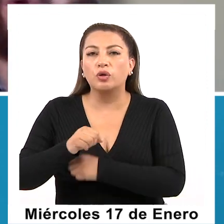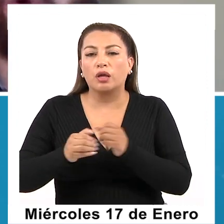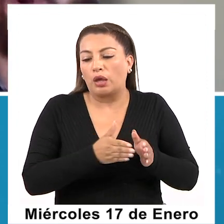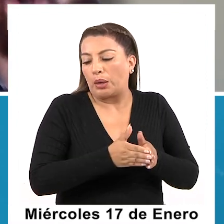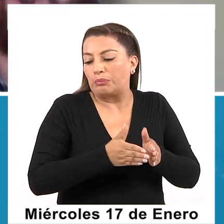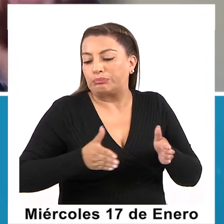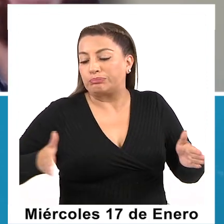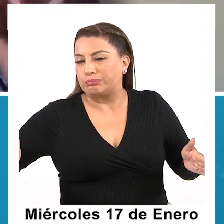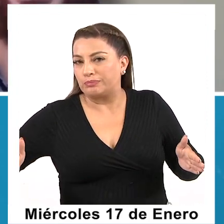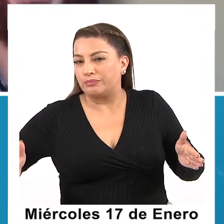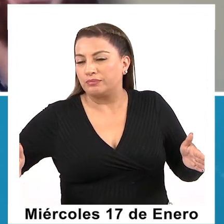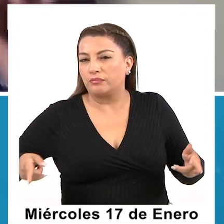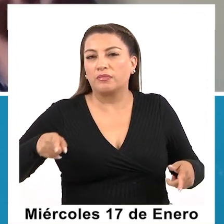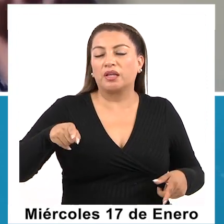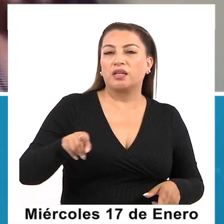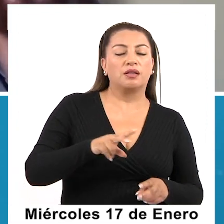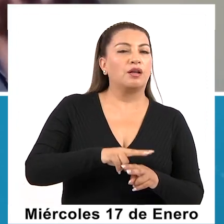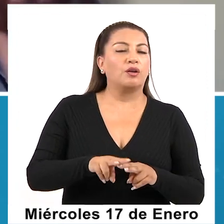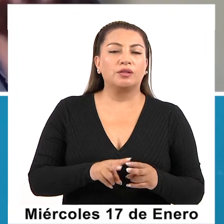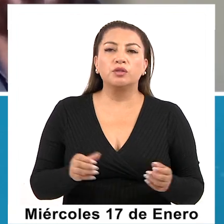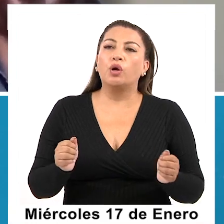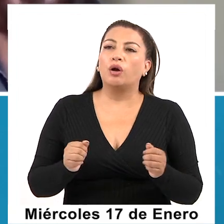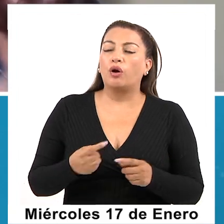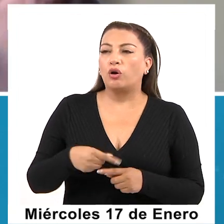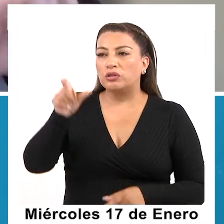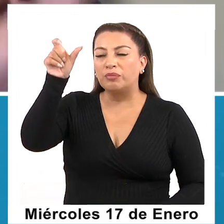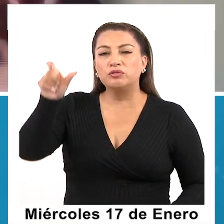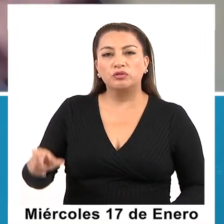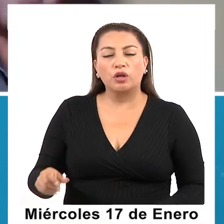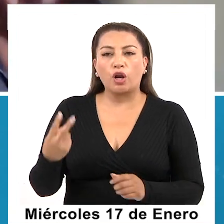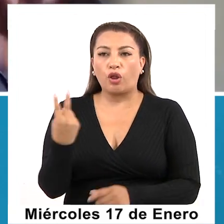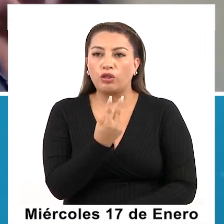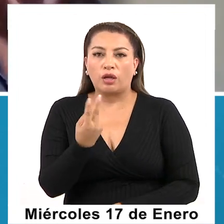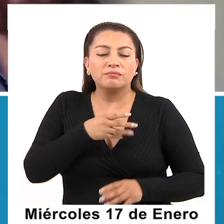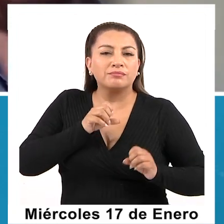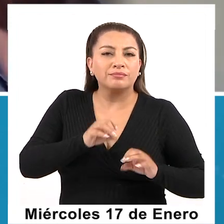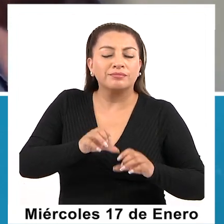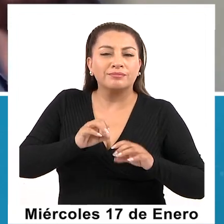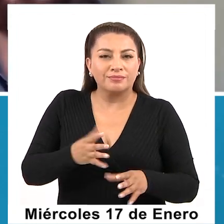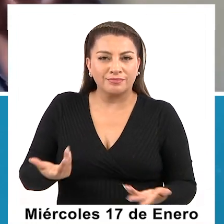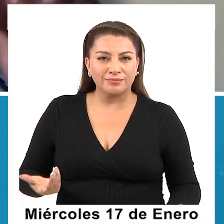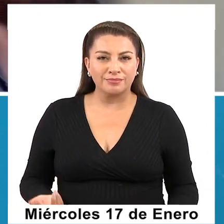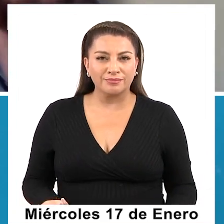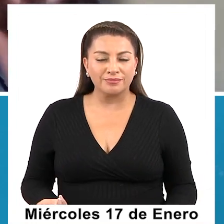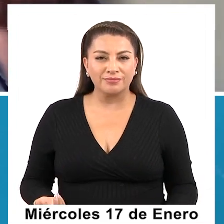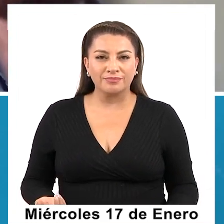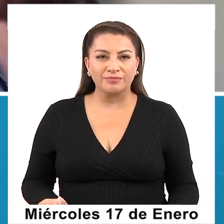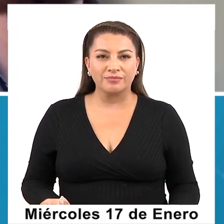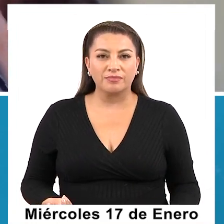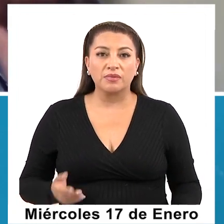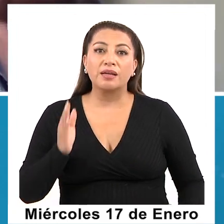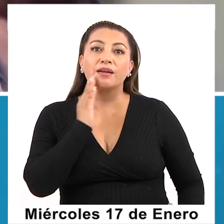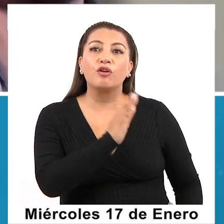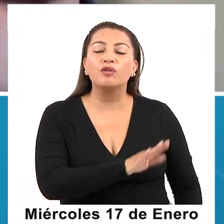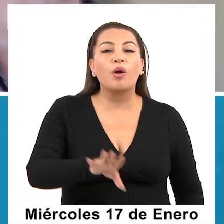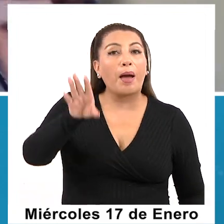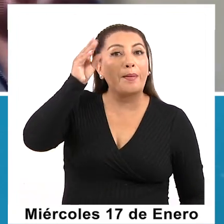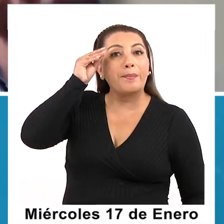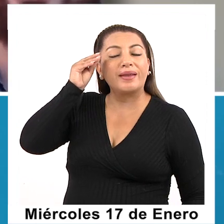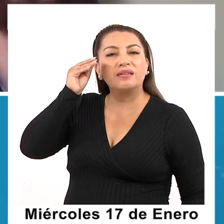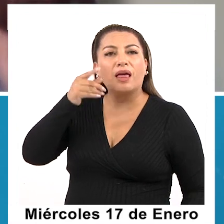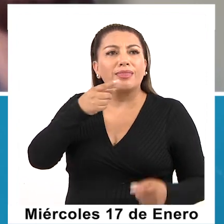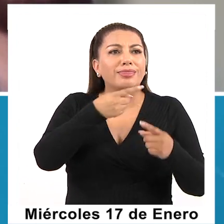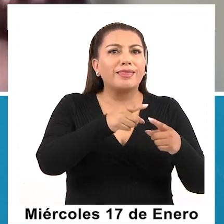Esto lo hace junto a otro colega y logran hacer que estos niños aprendan